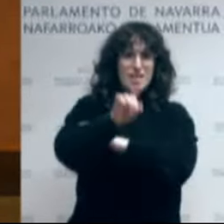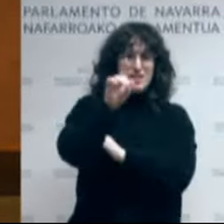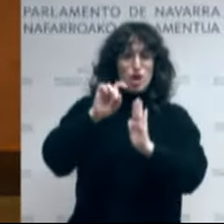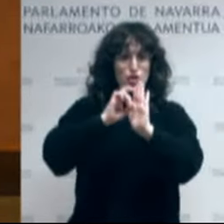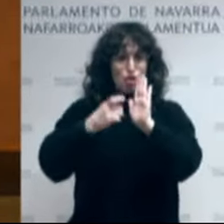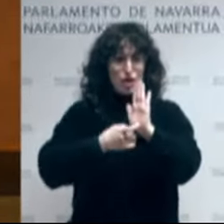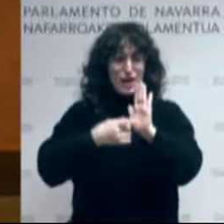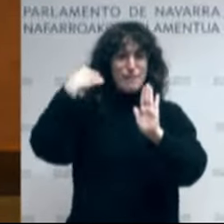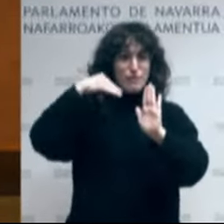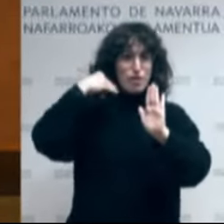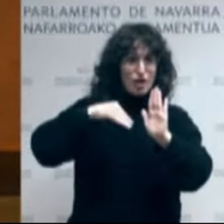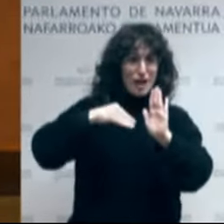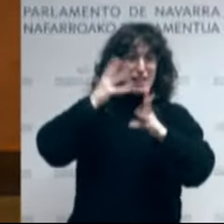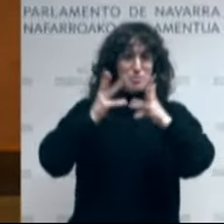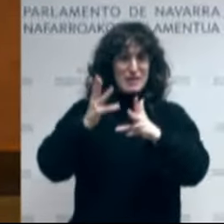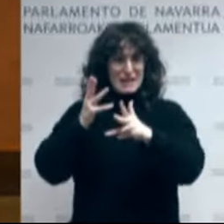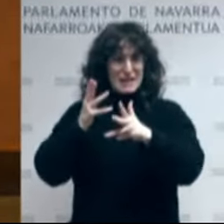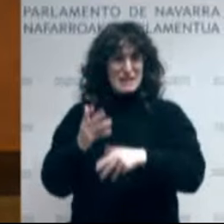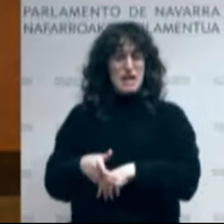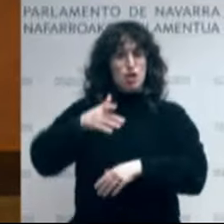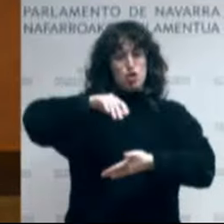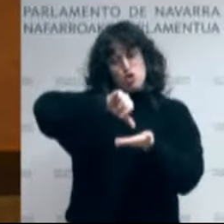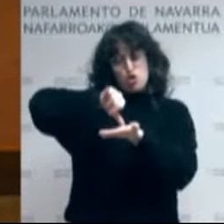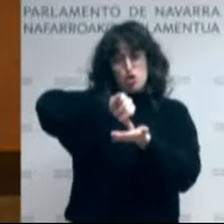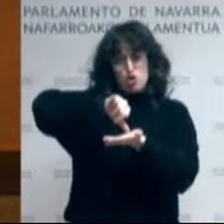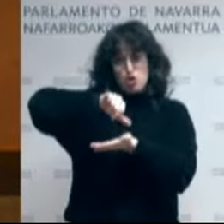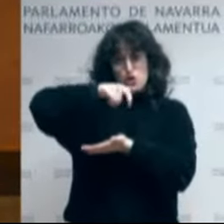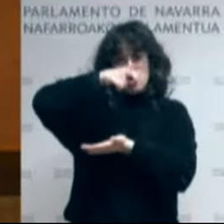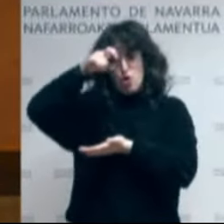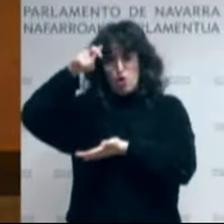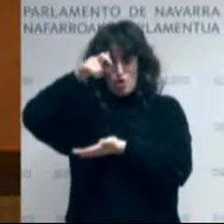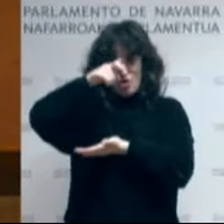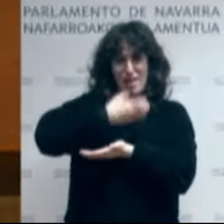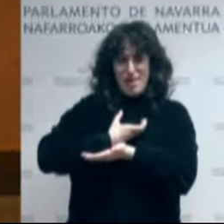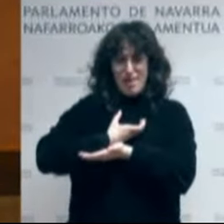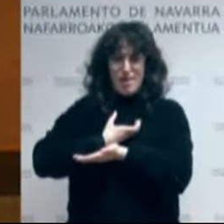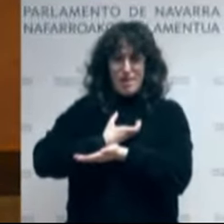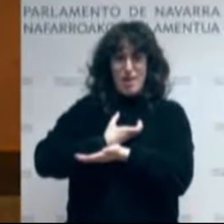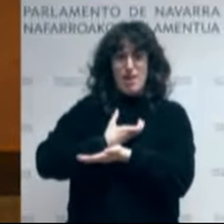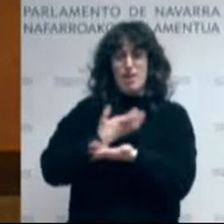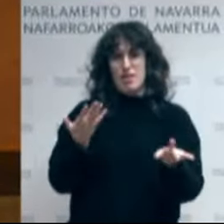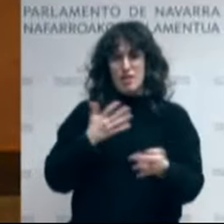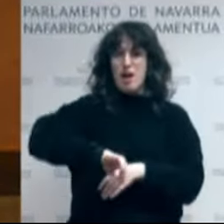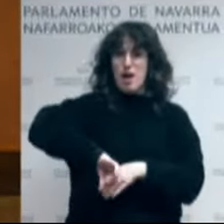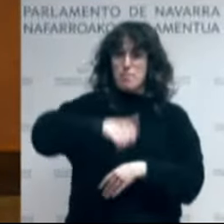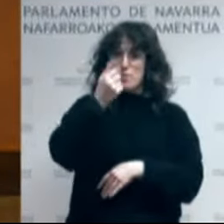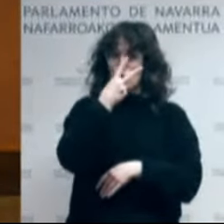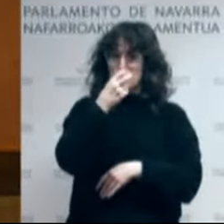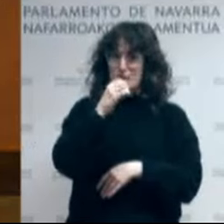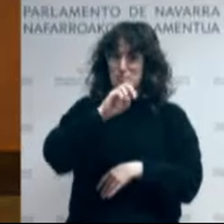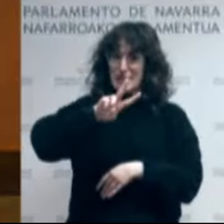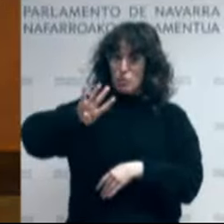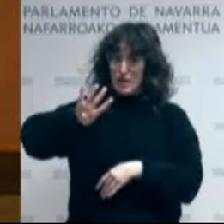zortzeko. Lurralde koesioari buruzko forulegea onartzeko aurten